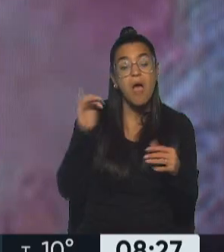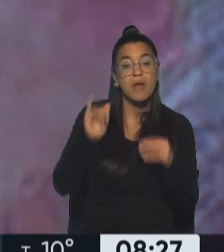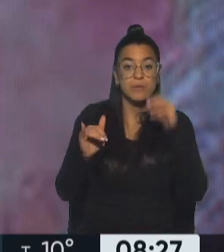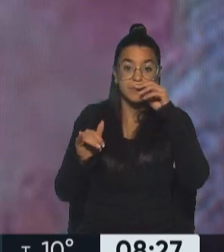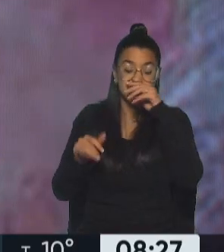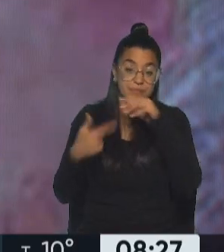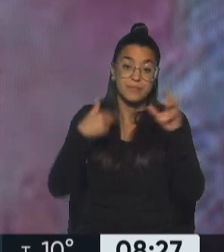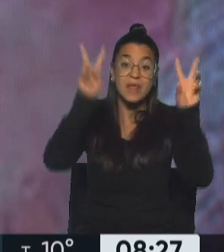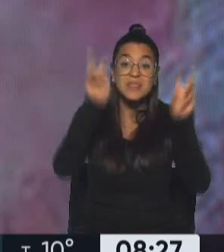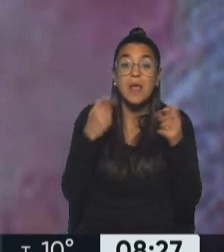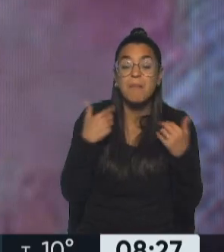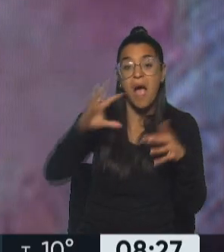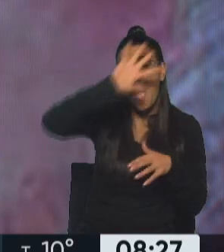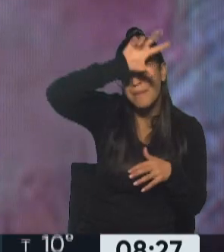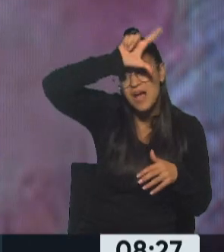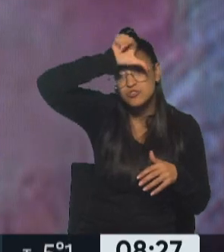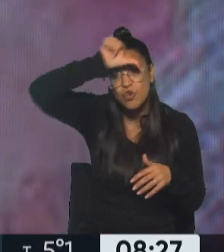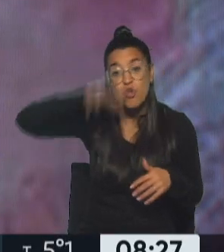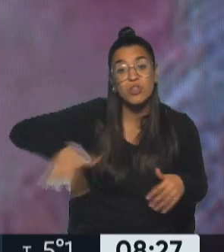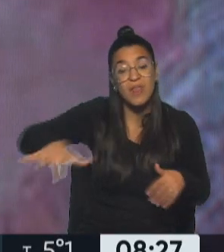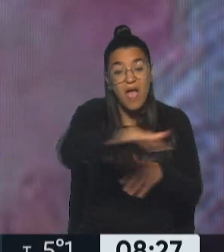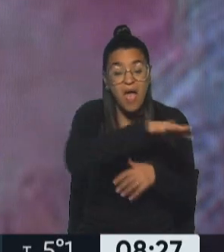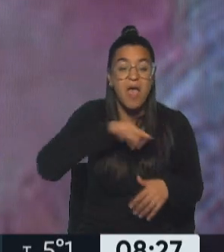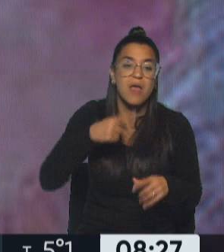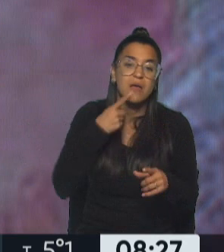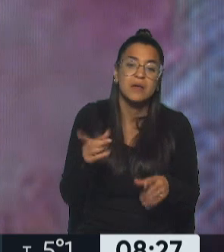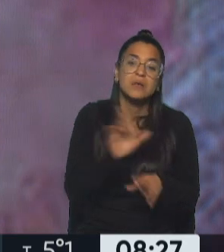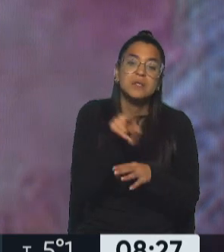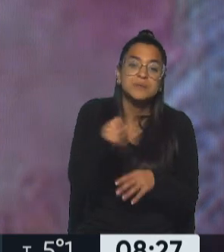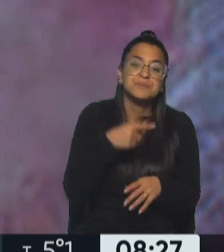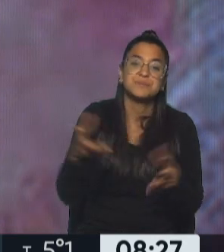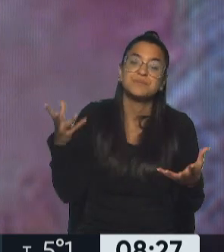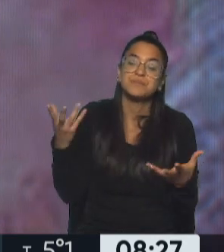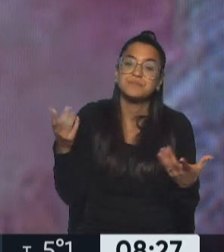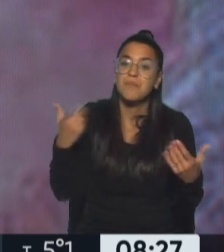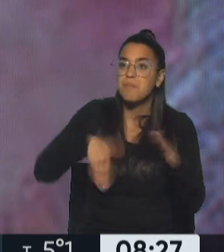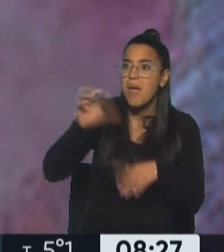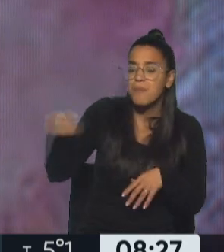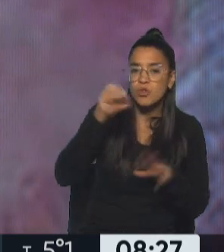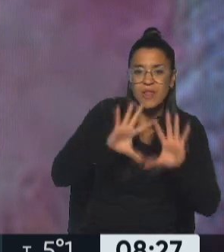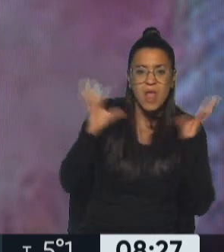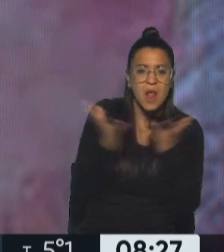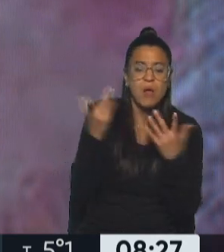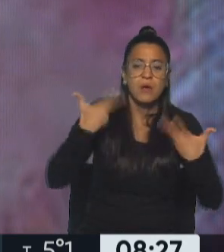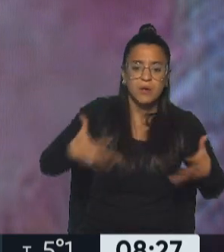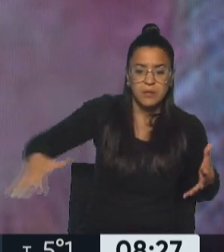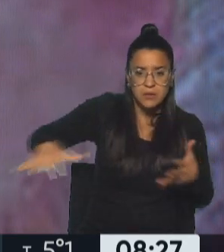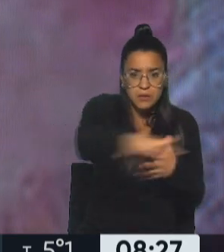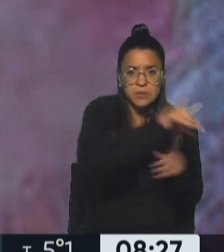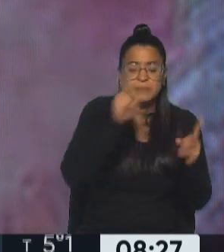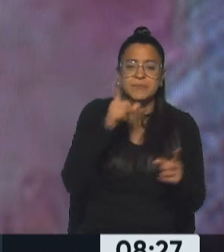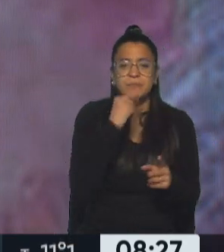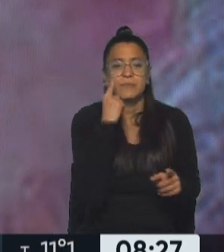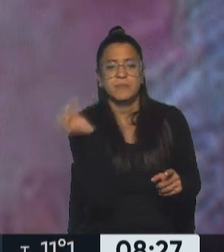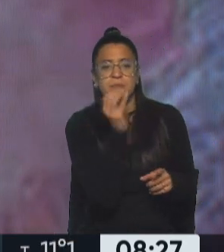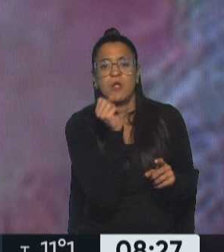grandes temas es la Amazonía porque, bueno, es una de las grandes reservas ecológicas más importantes del mundo y críticas también a Bolsonaro